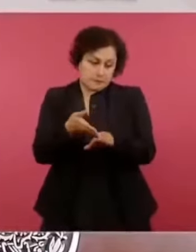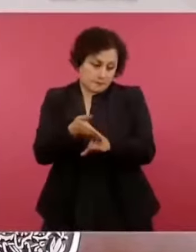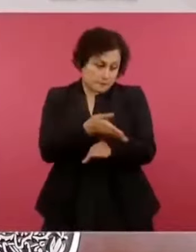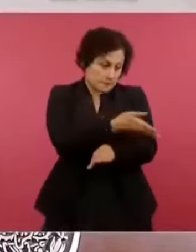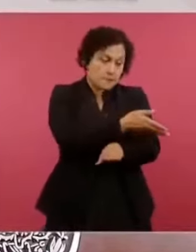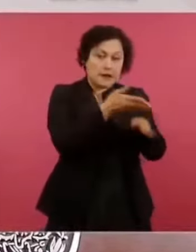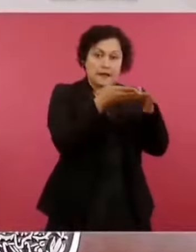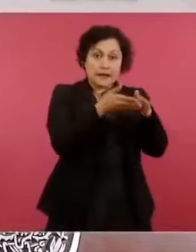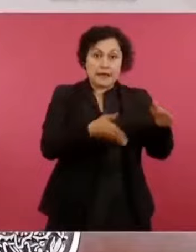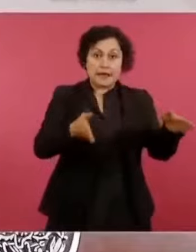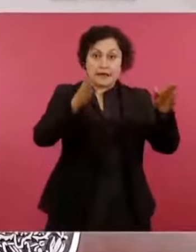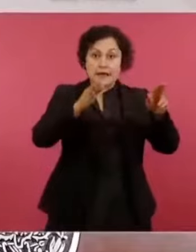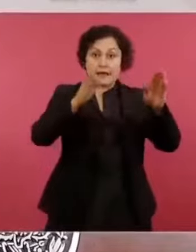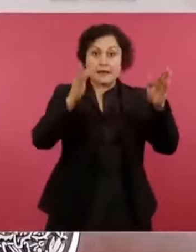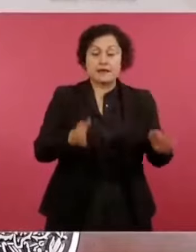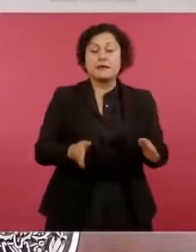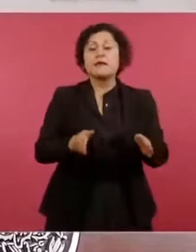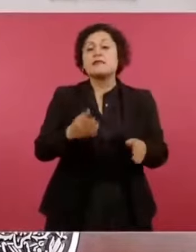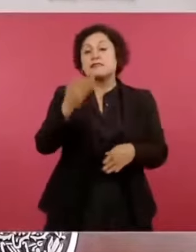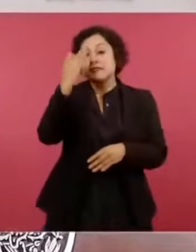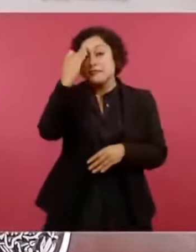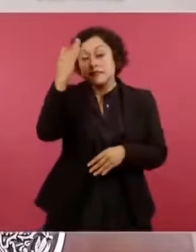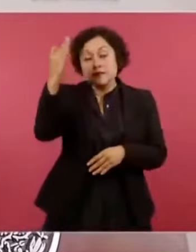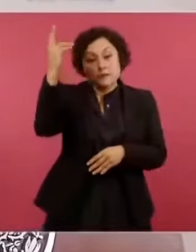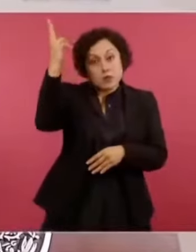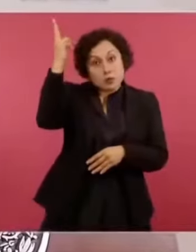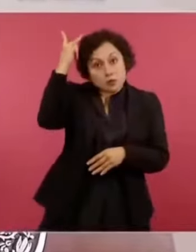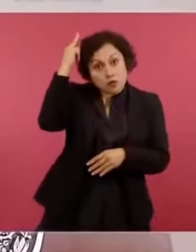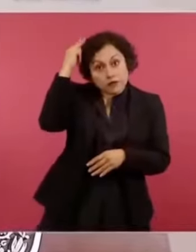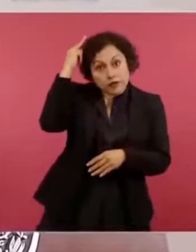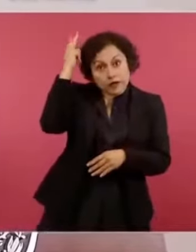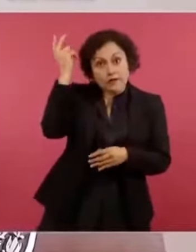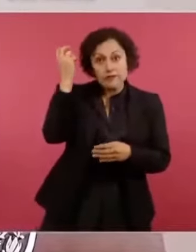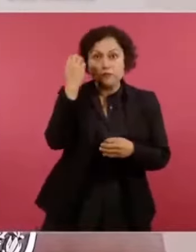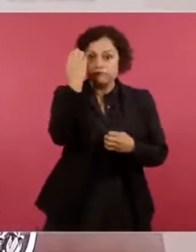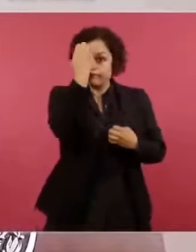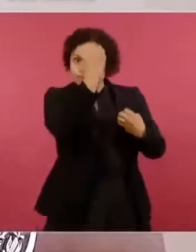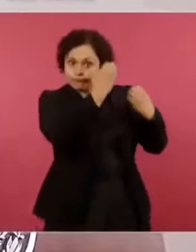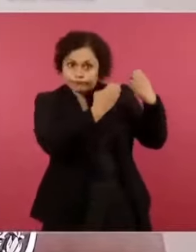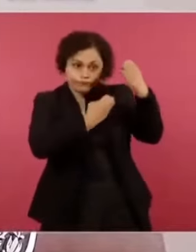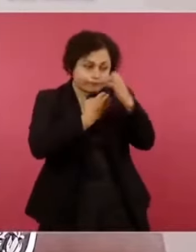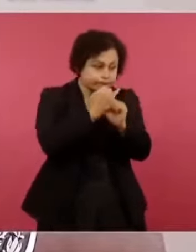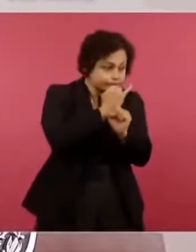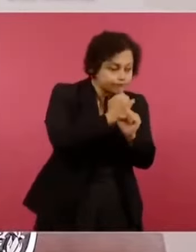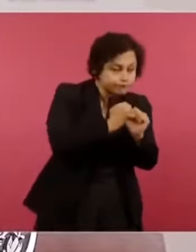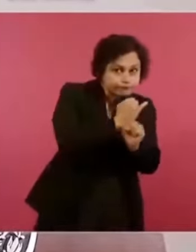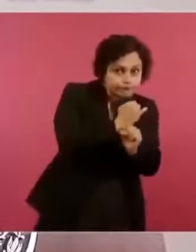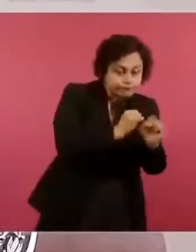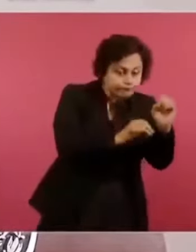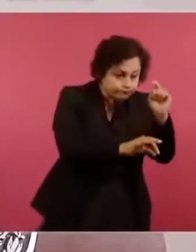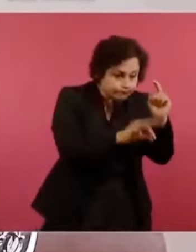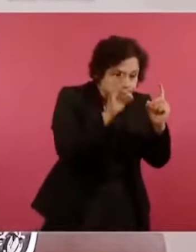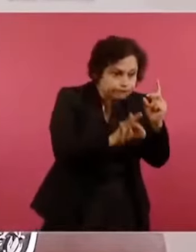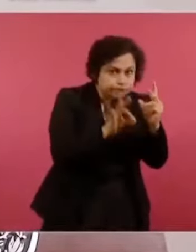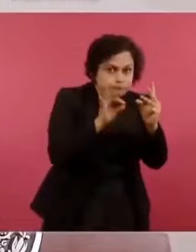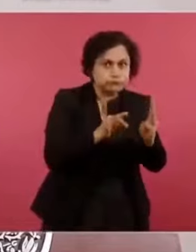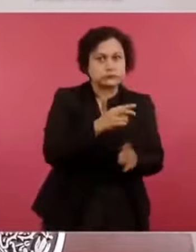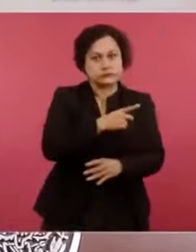porque ahí se define con mucha claridad